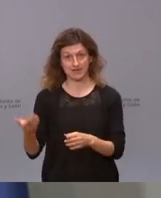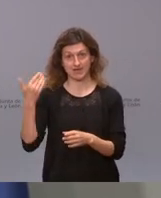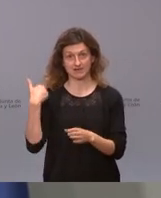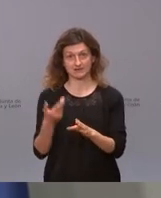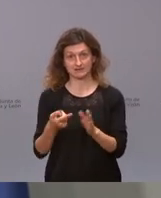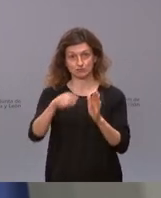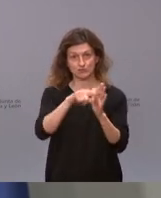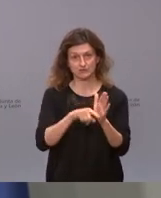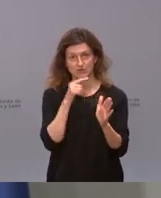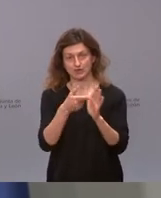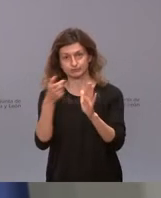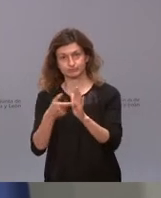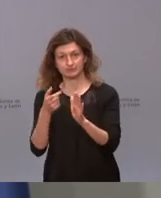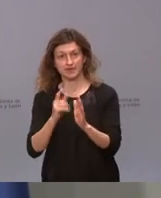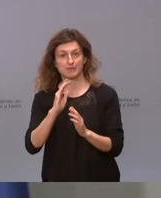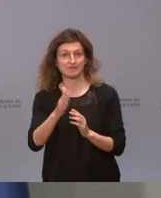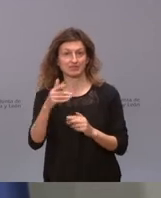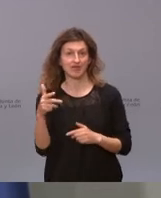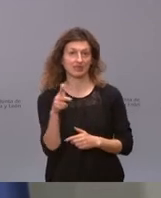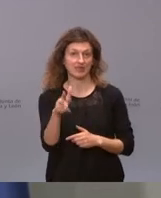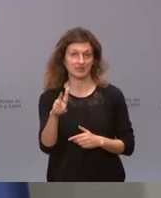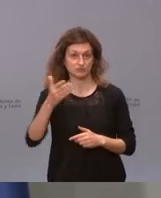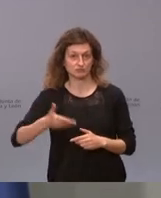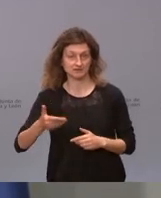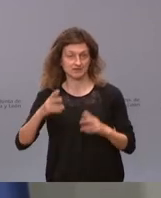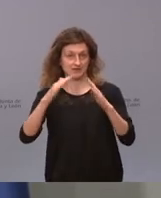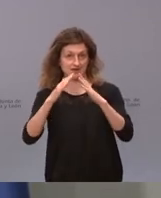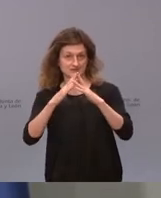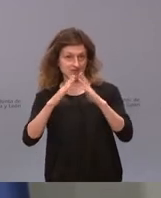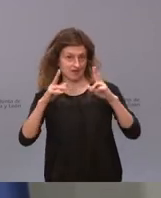afectaban a derechos fundamentales. El confinamiento,